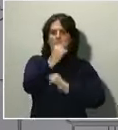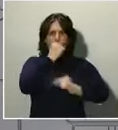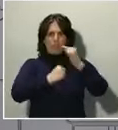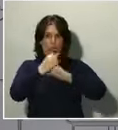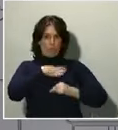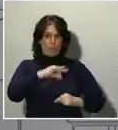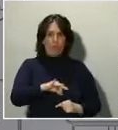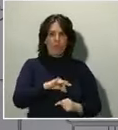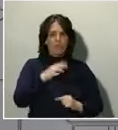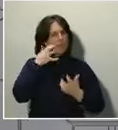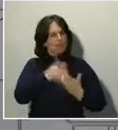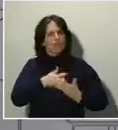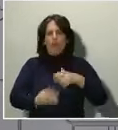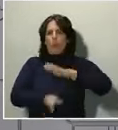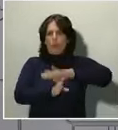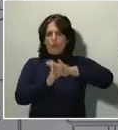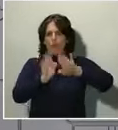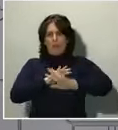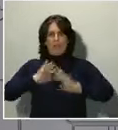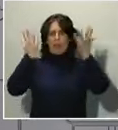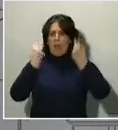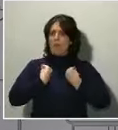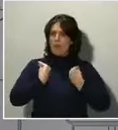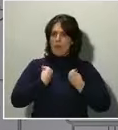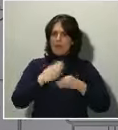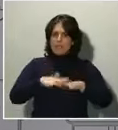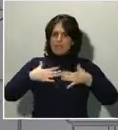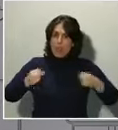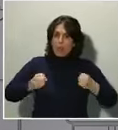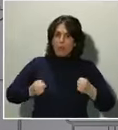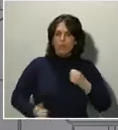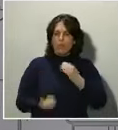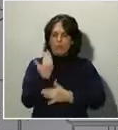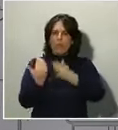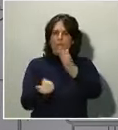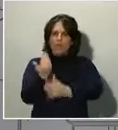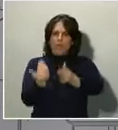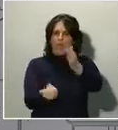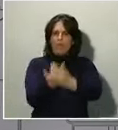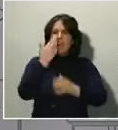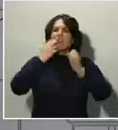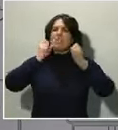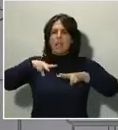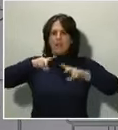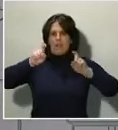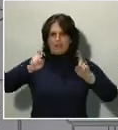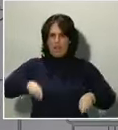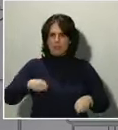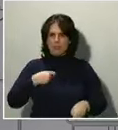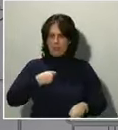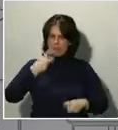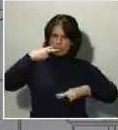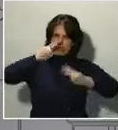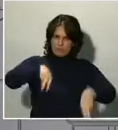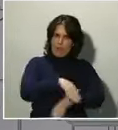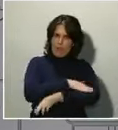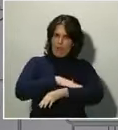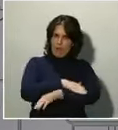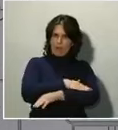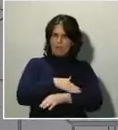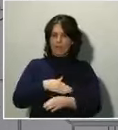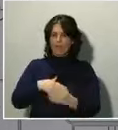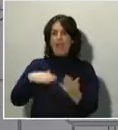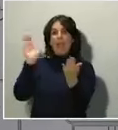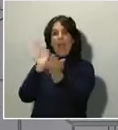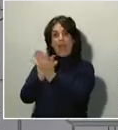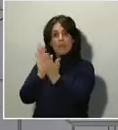por defender nuestra salud cada día y sin descanso, y el Gobierno lo reconoce. Aplausos que se han extendido a toda